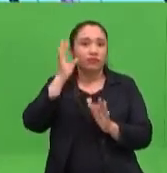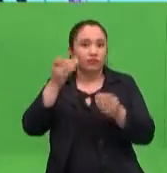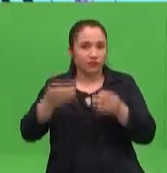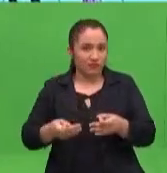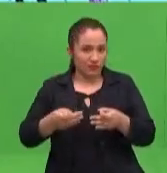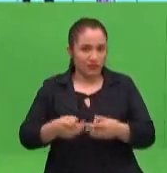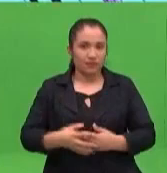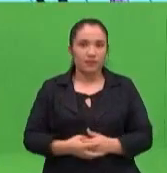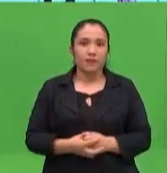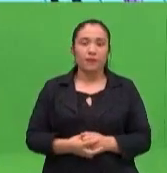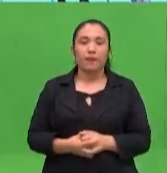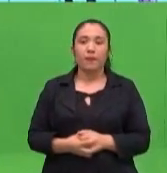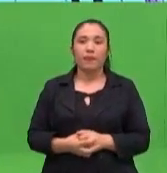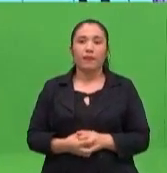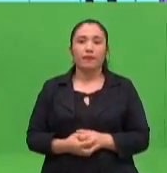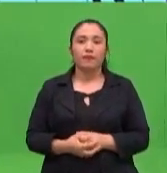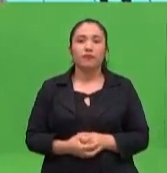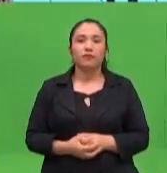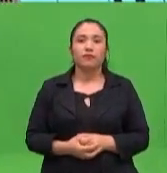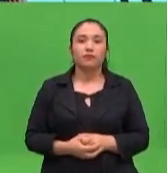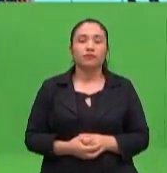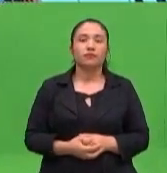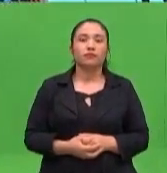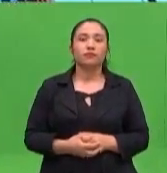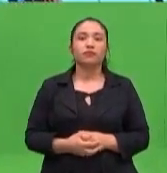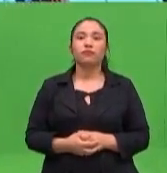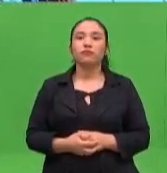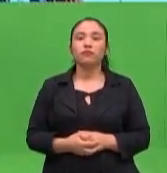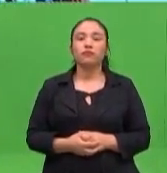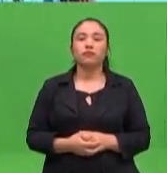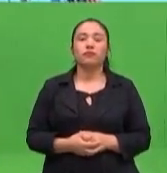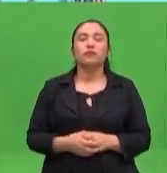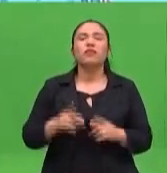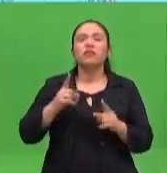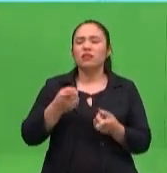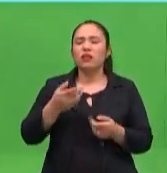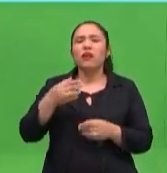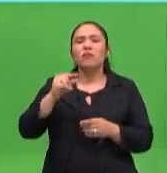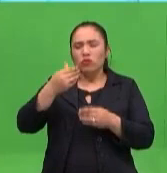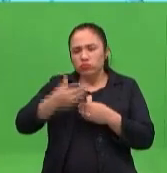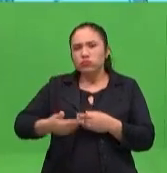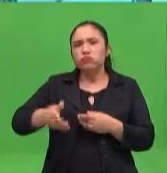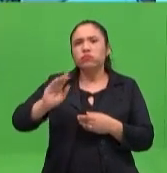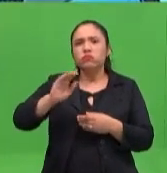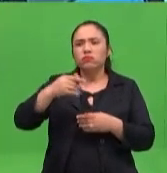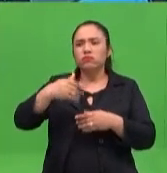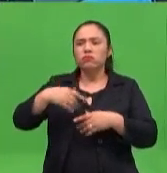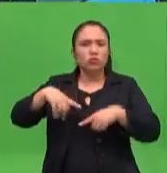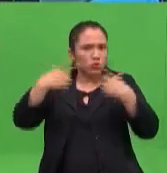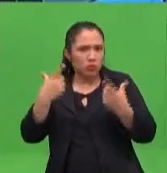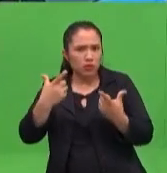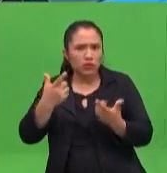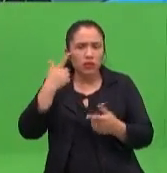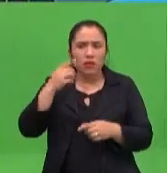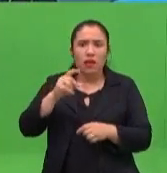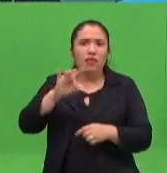Bueno, para lo que se viene un poquitito más adelante, licenciada, ¿qué les podemos contar? Quizás ya ampliando a lo que va